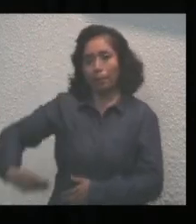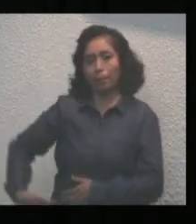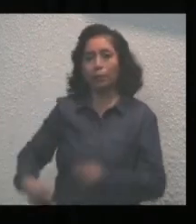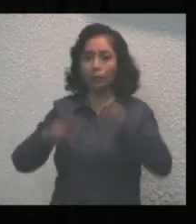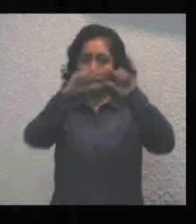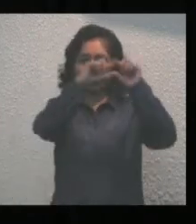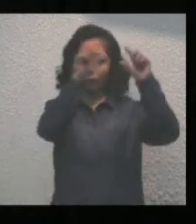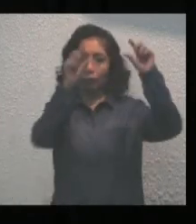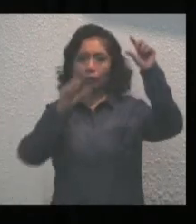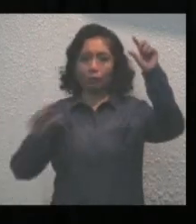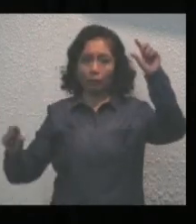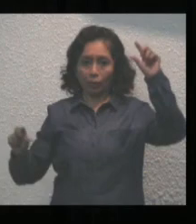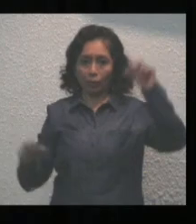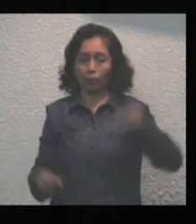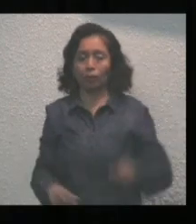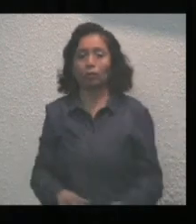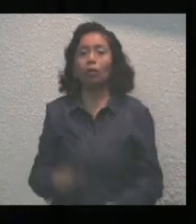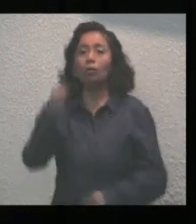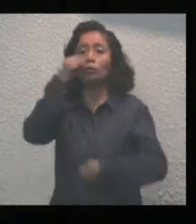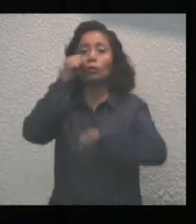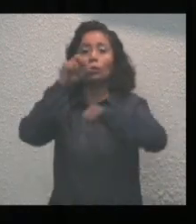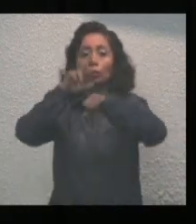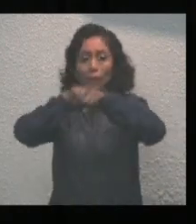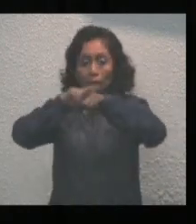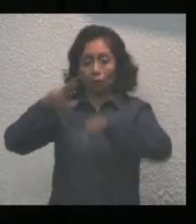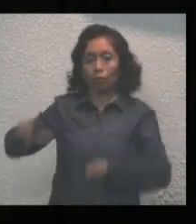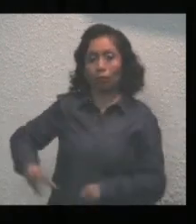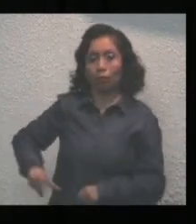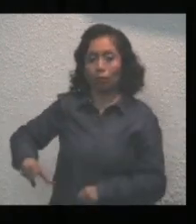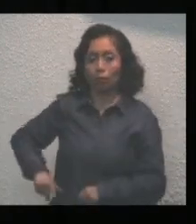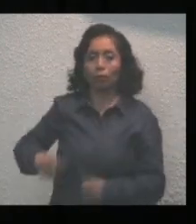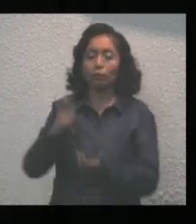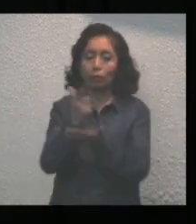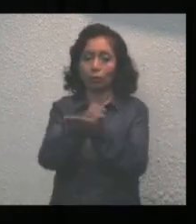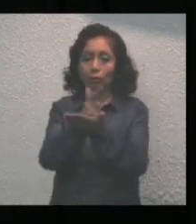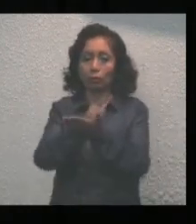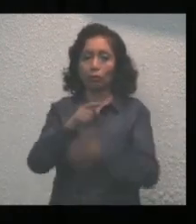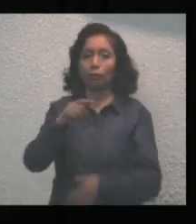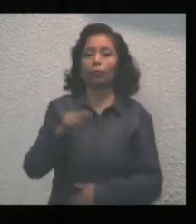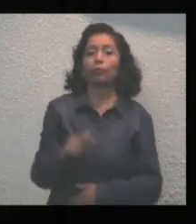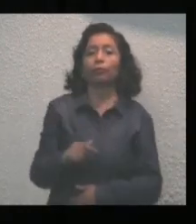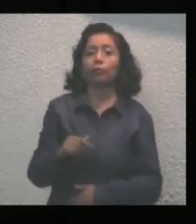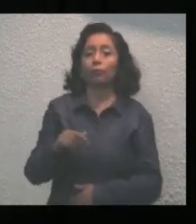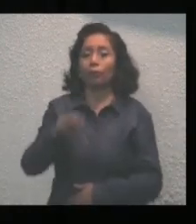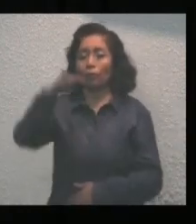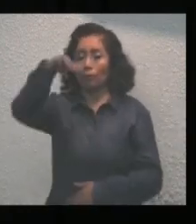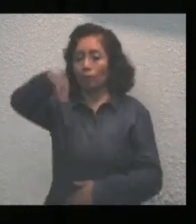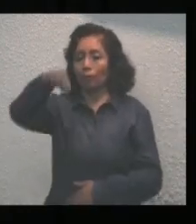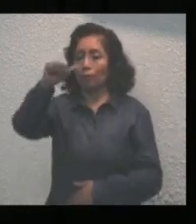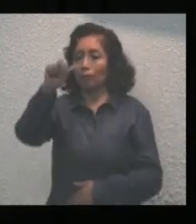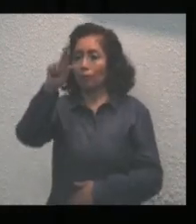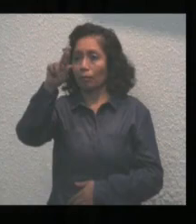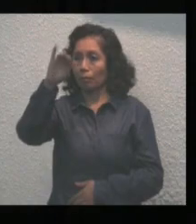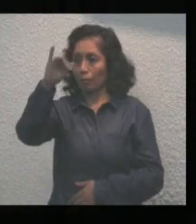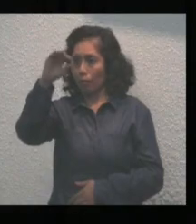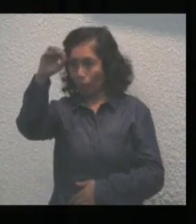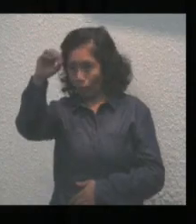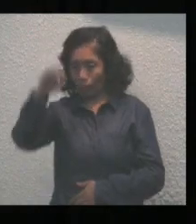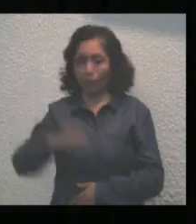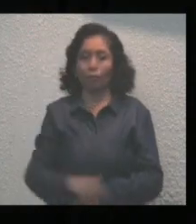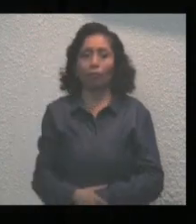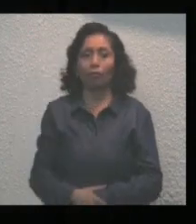Mexicanos, el secretario de Gobernación, licenciado Mario Moya Palencia.